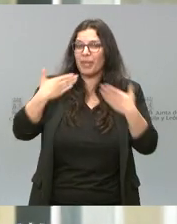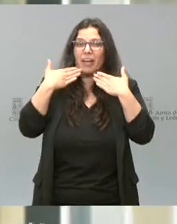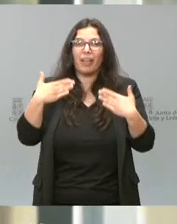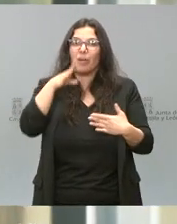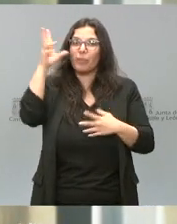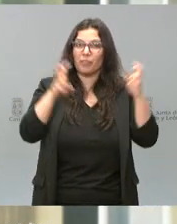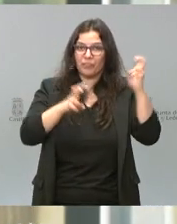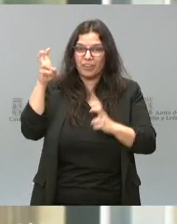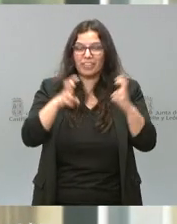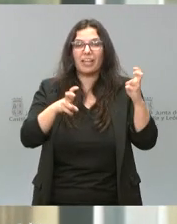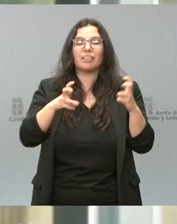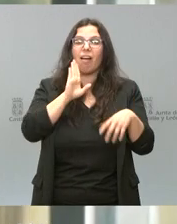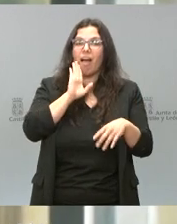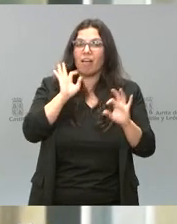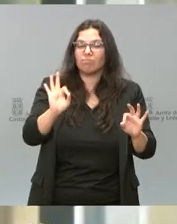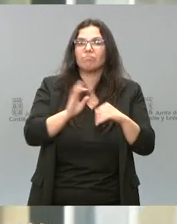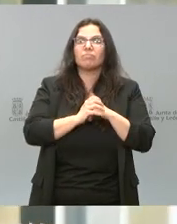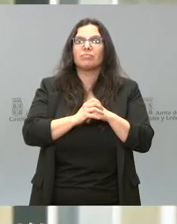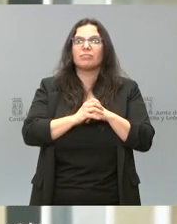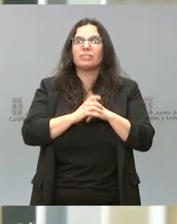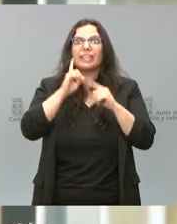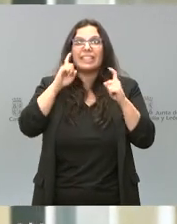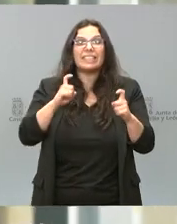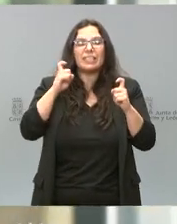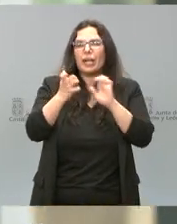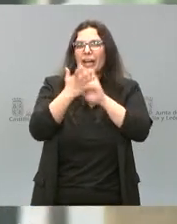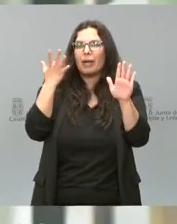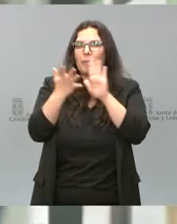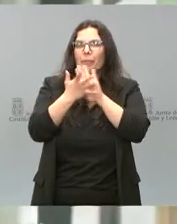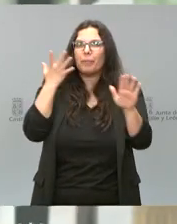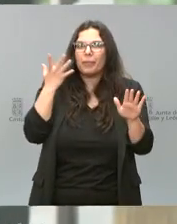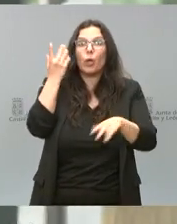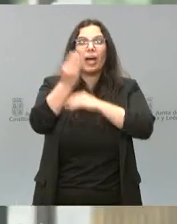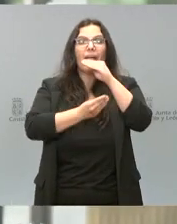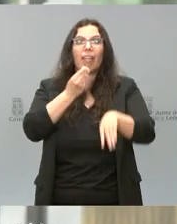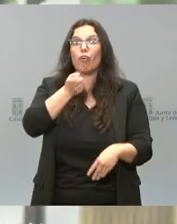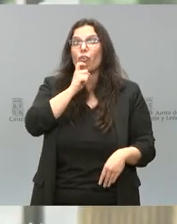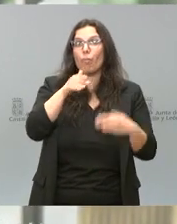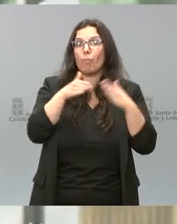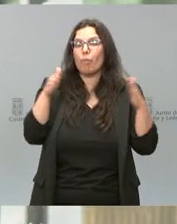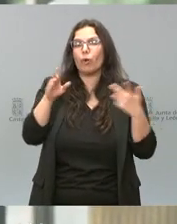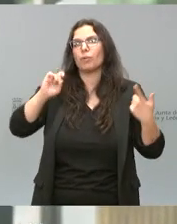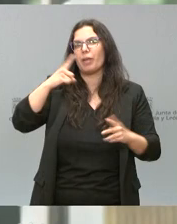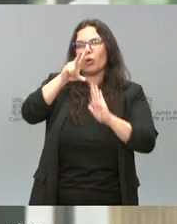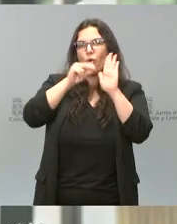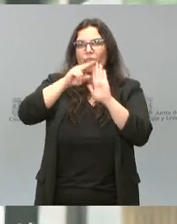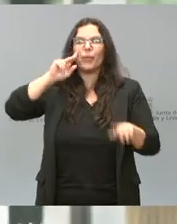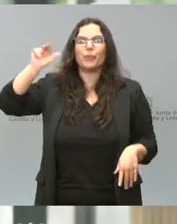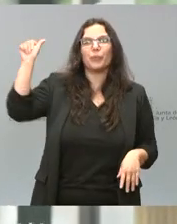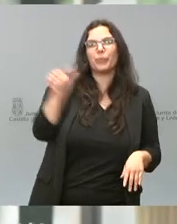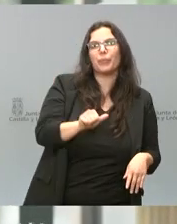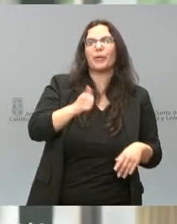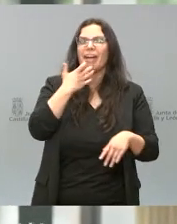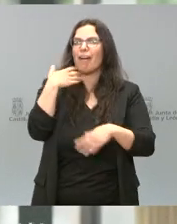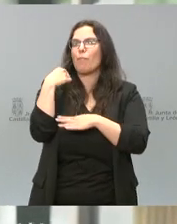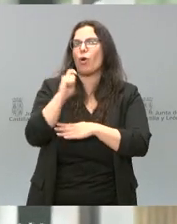por acompañarnos, lo dicho, y vamos a arrancar muy rápidamente y lo vamos a hacer con un vídeo en el que vamos a ver ejemplos de éxito